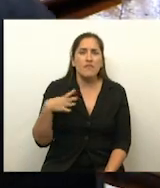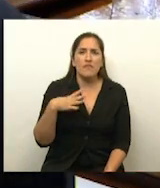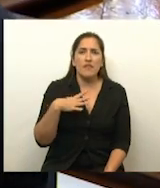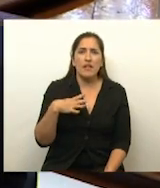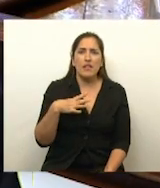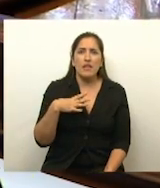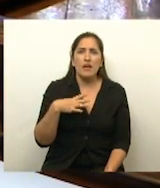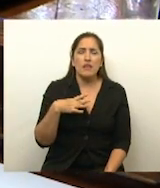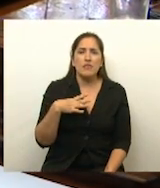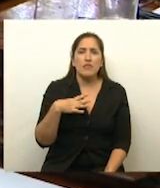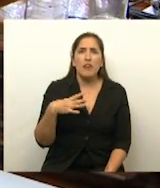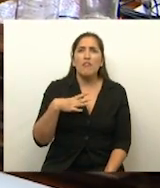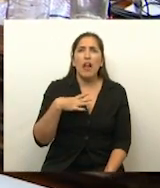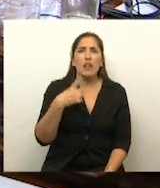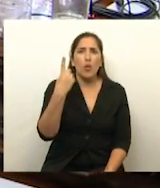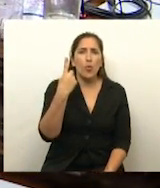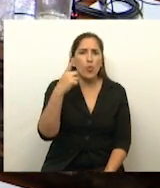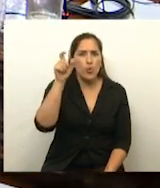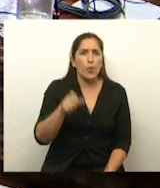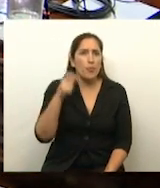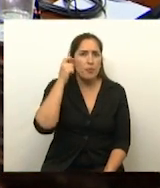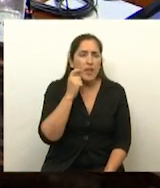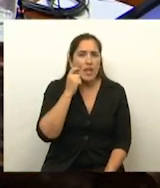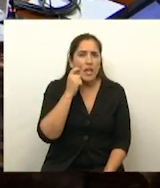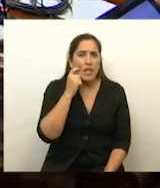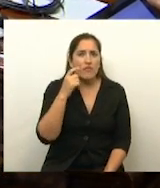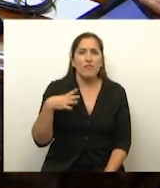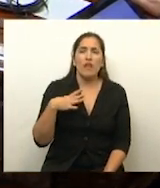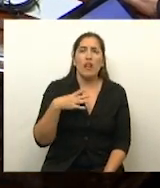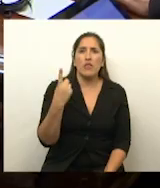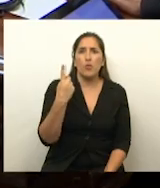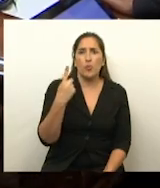Falta votar Carlos Menem. Falta votar.